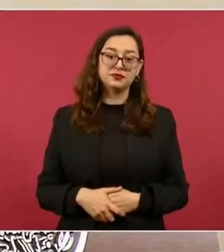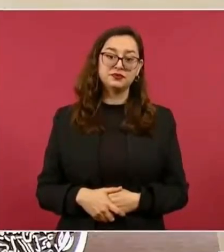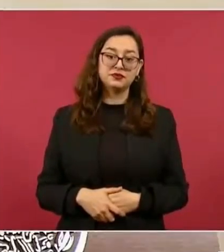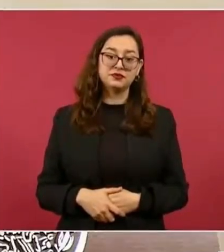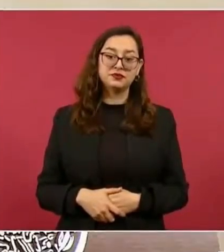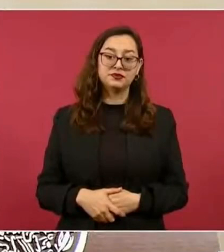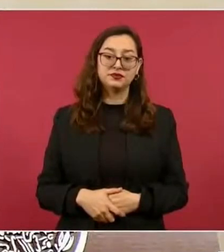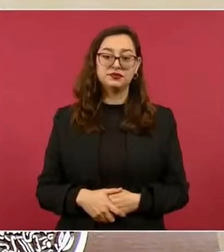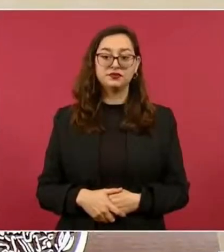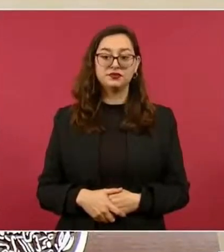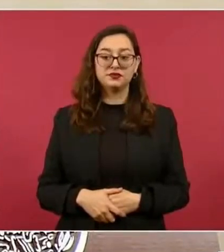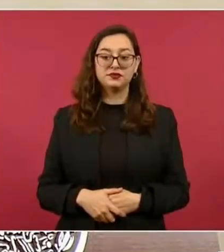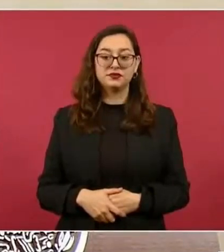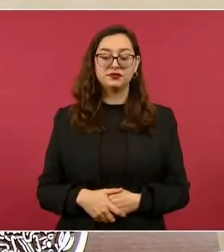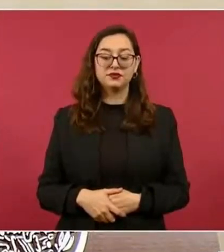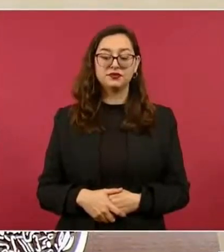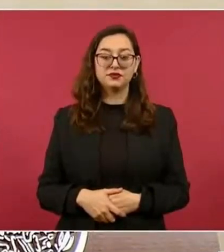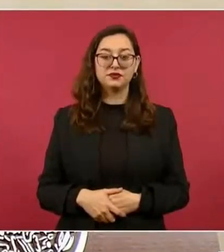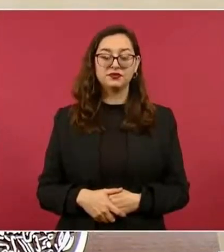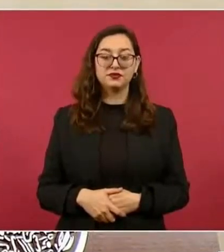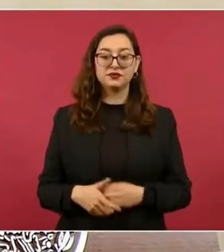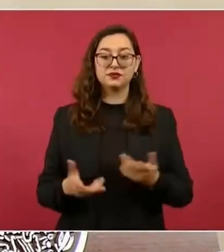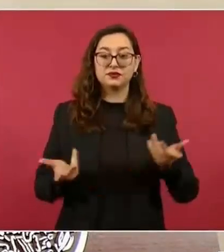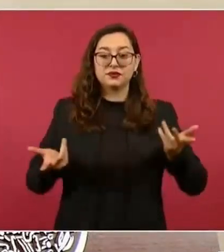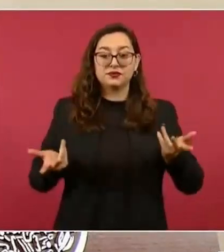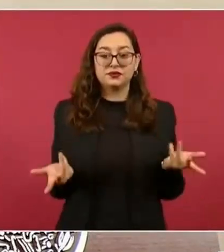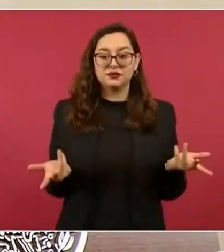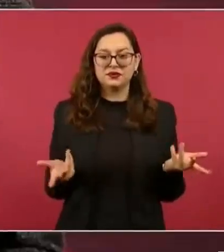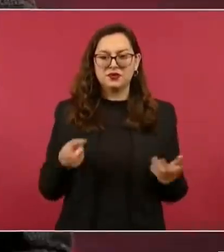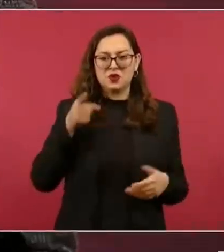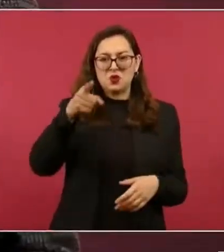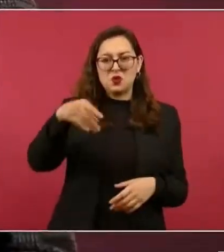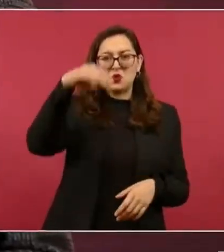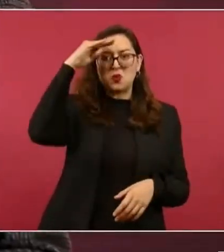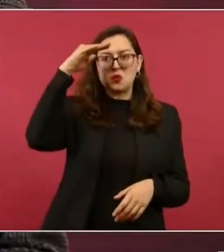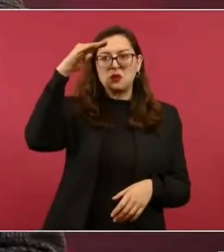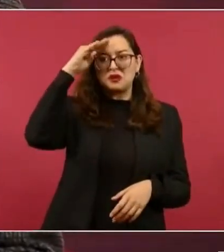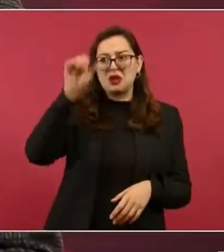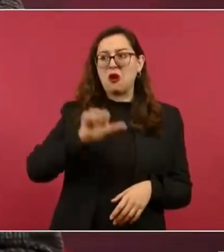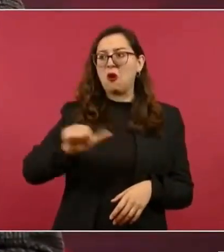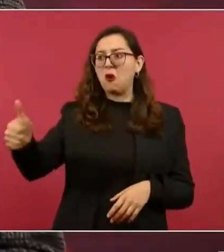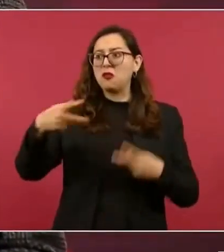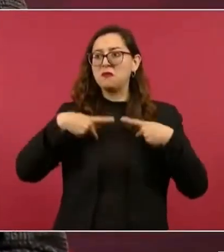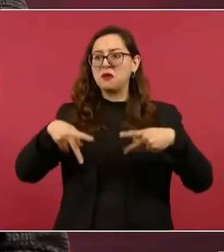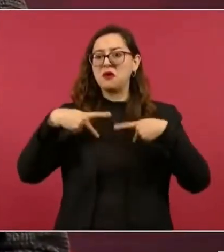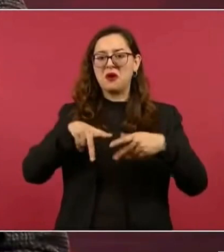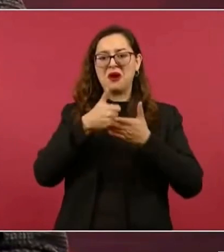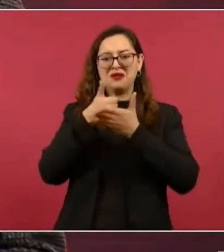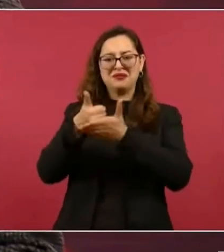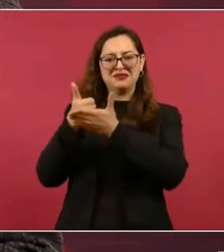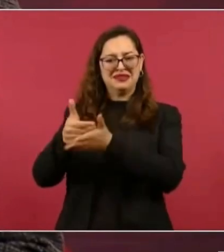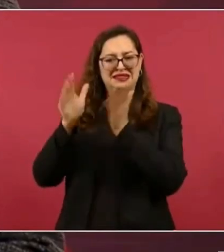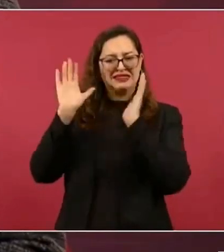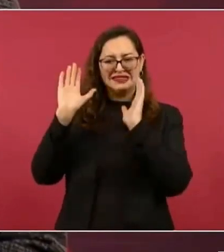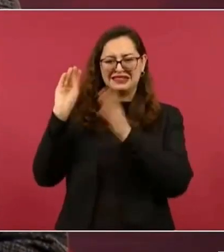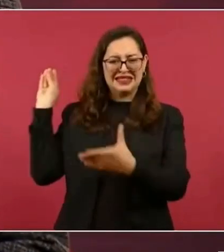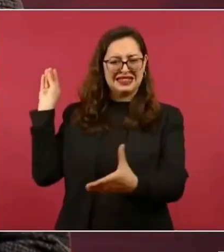pensando en otros, piensa en ti, en tu familia